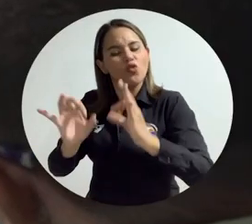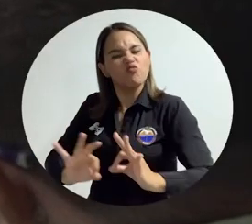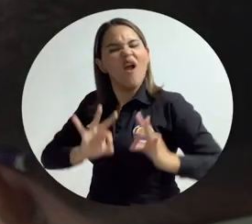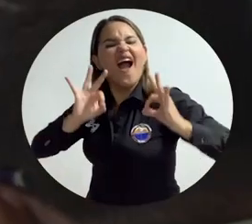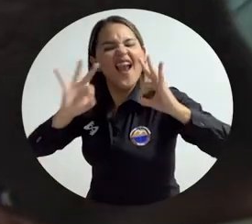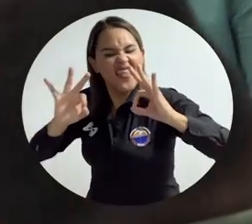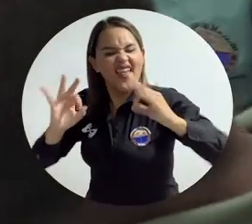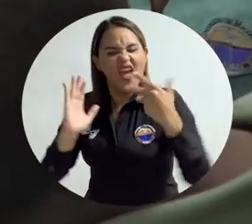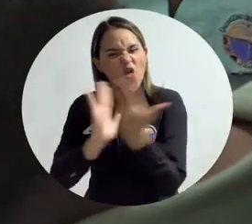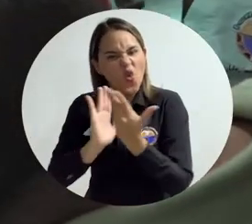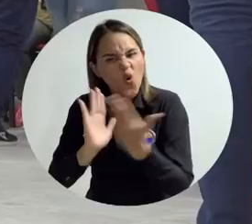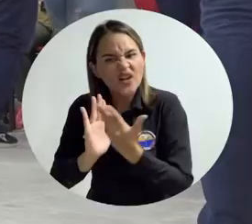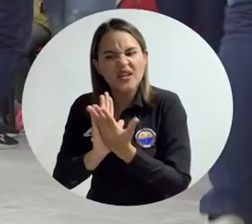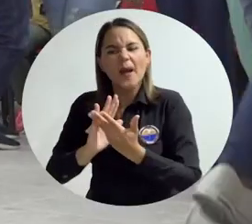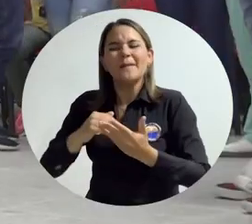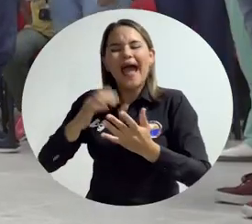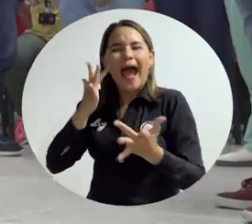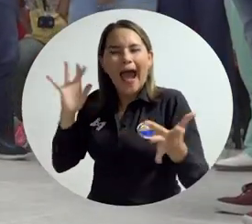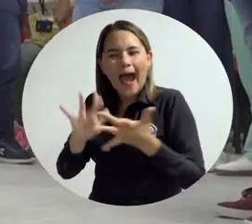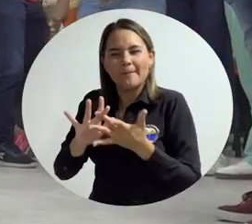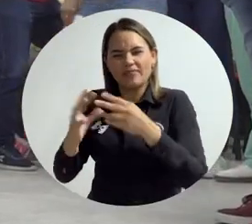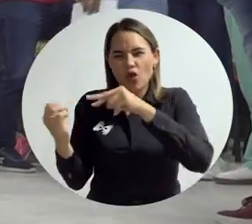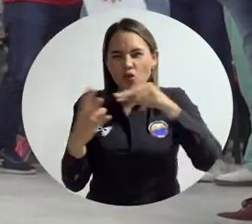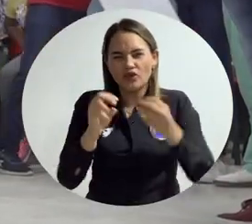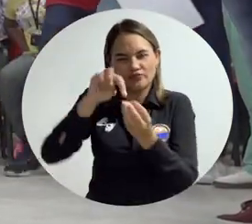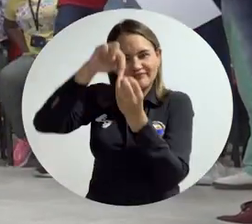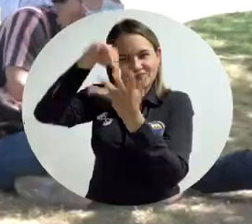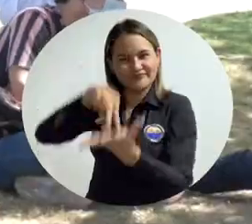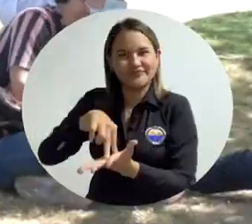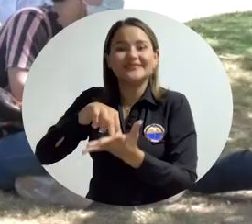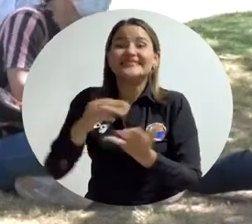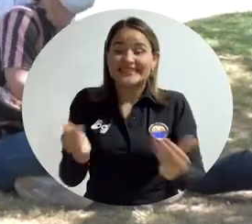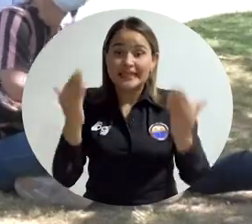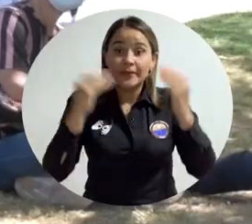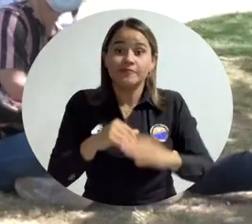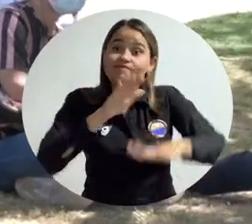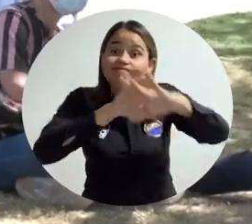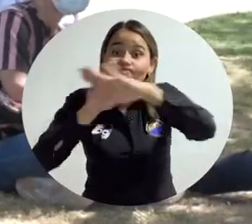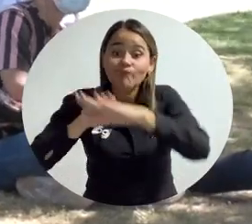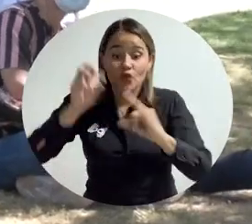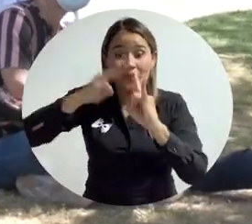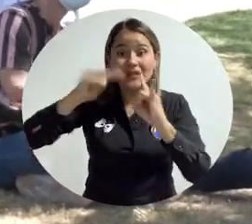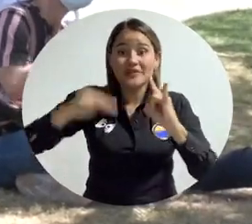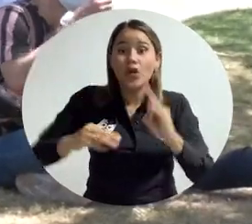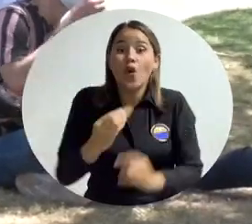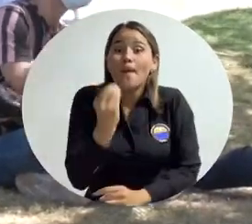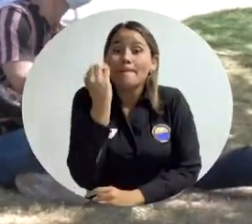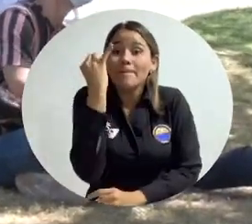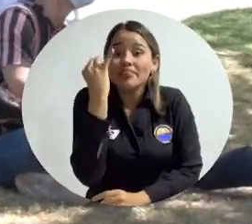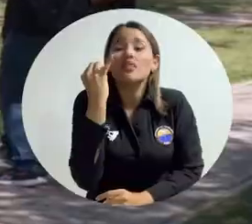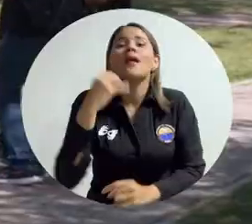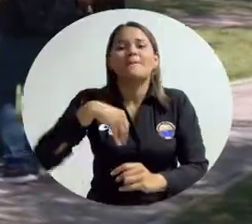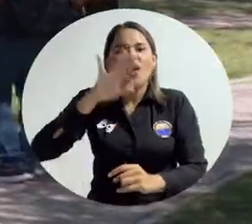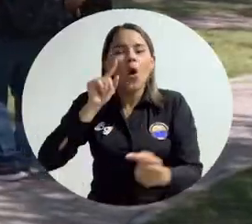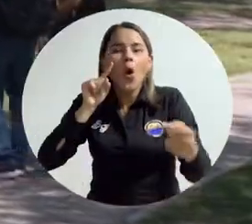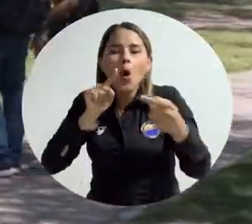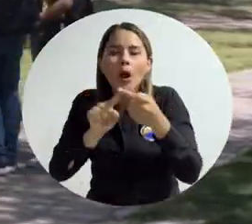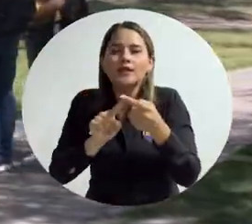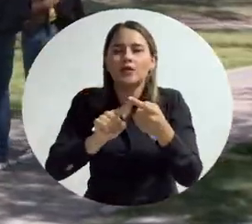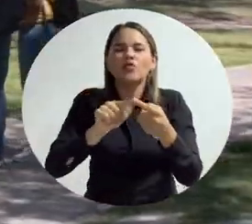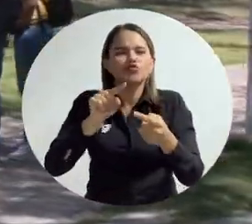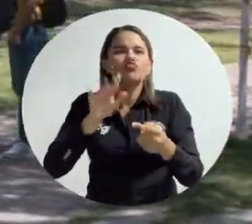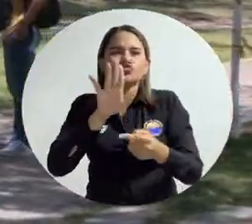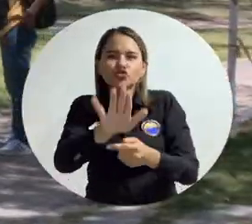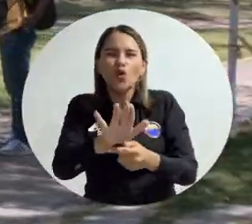por devolverle a los territorios educación contextualizada. Unimagdalena es la única universidad en la región que cuenta con un